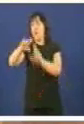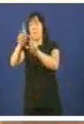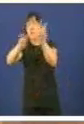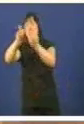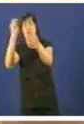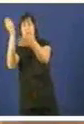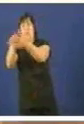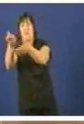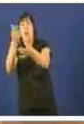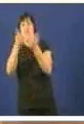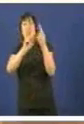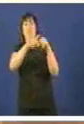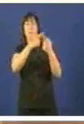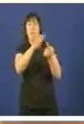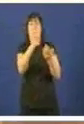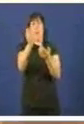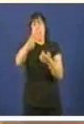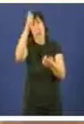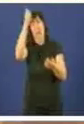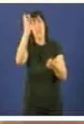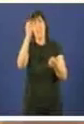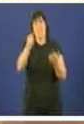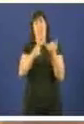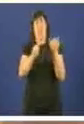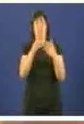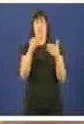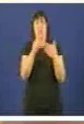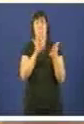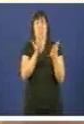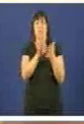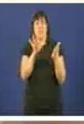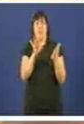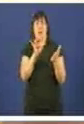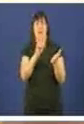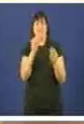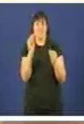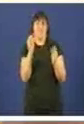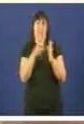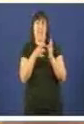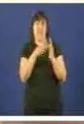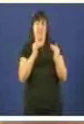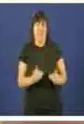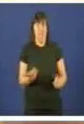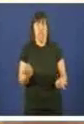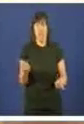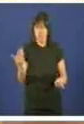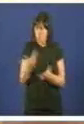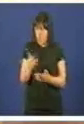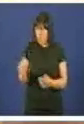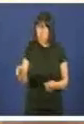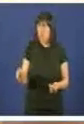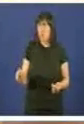as familias paguen máis e para que os usuarios deses servicios estén pior atendidos. Ese é a súa proposta. Señor Feijó,